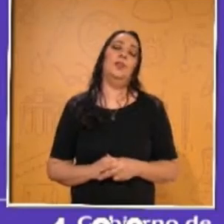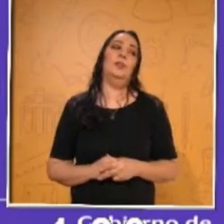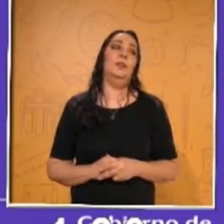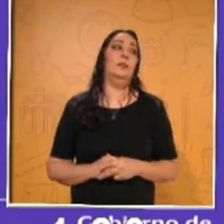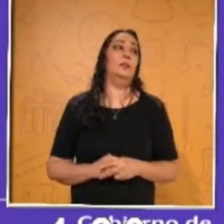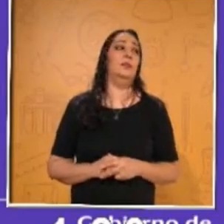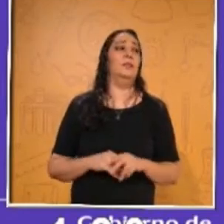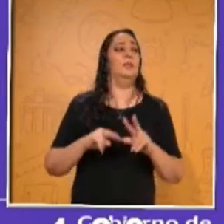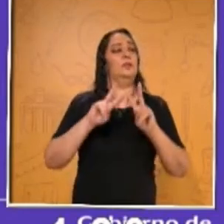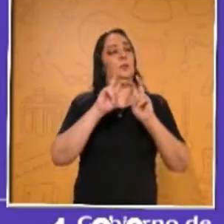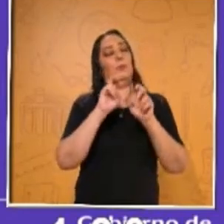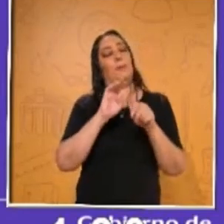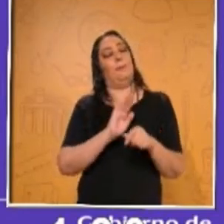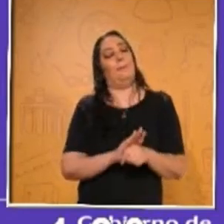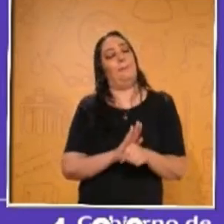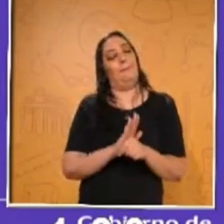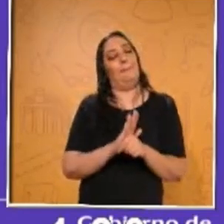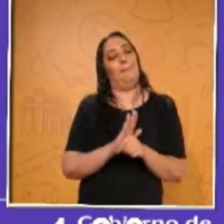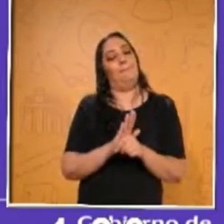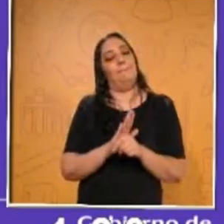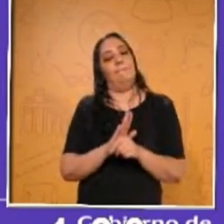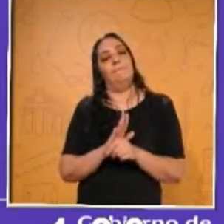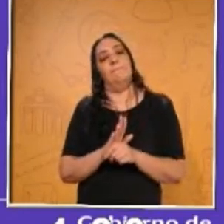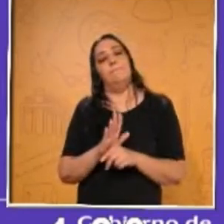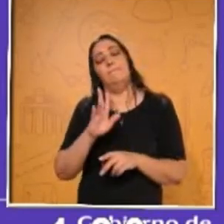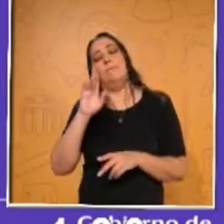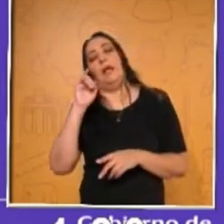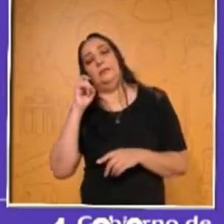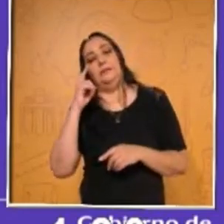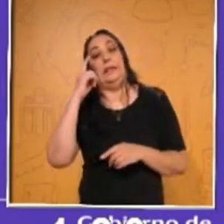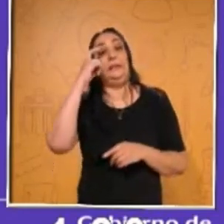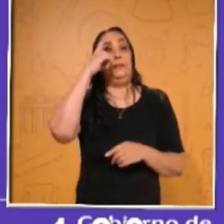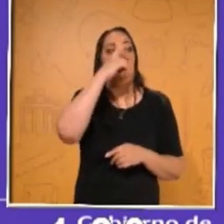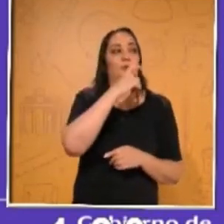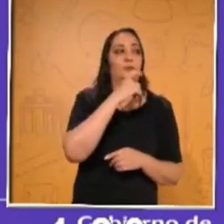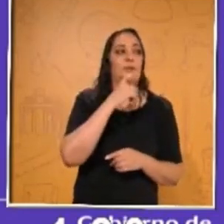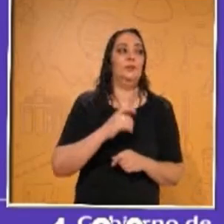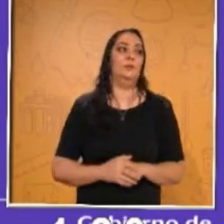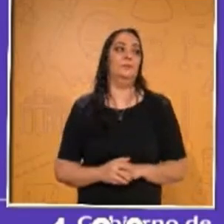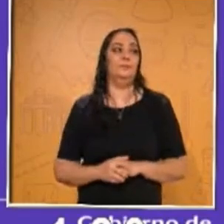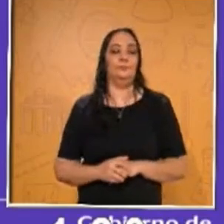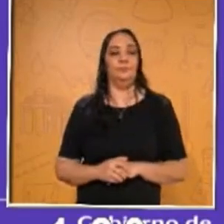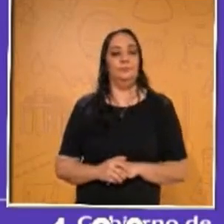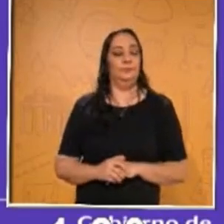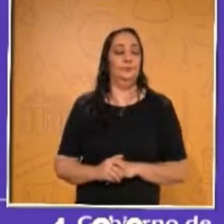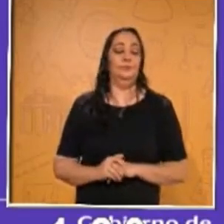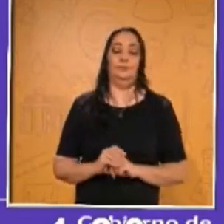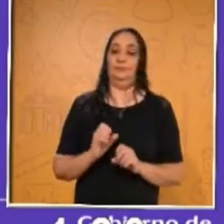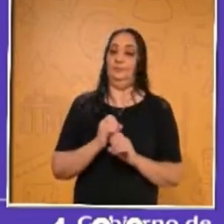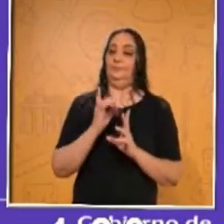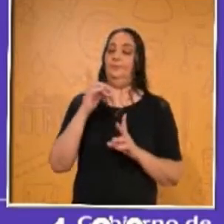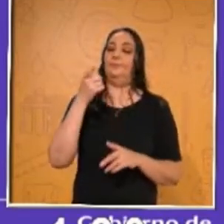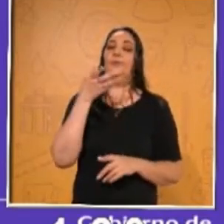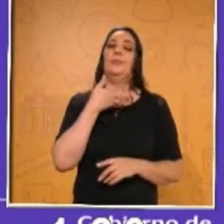resta, pero ya un poquito más elaborada, maestra. Claro que sí, mira, ahí tenemos ya la